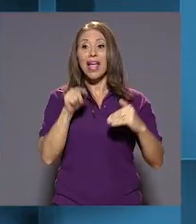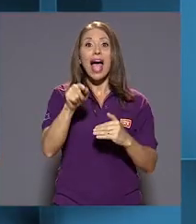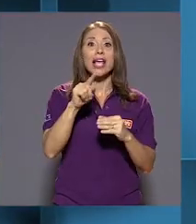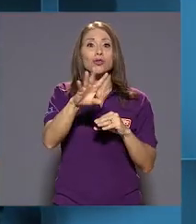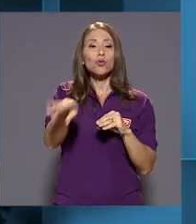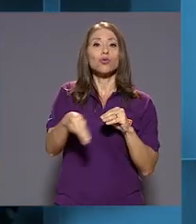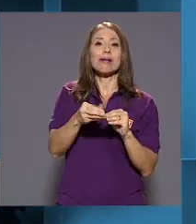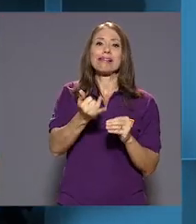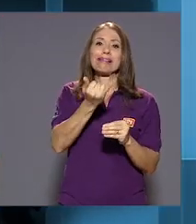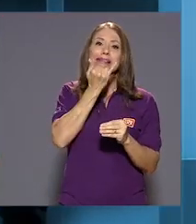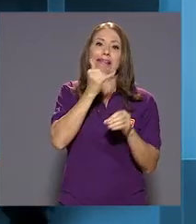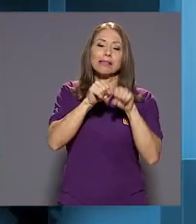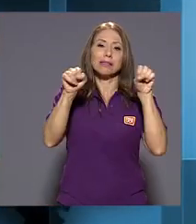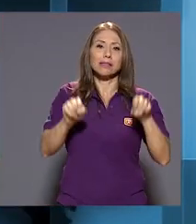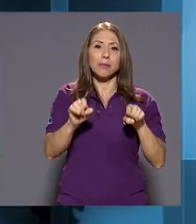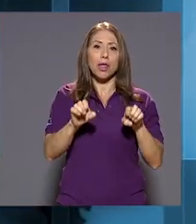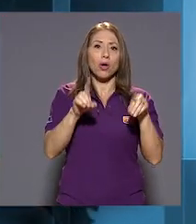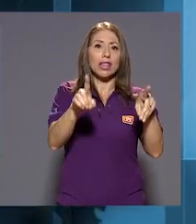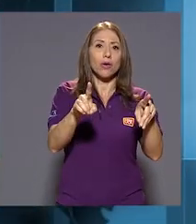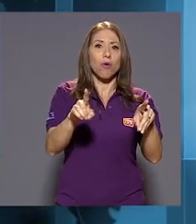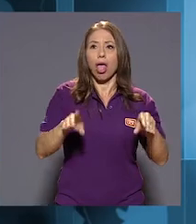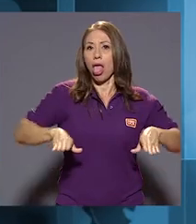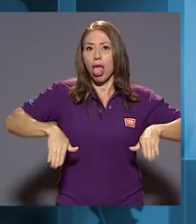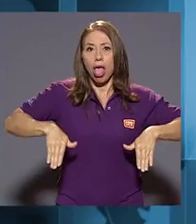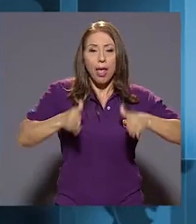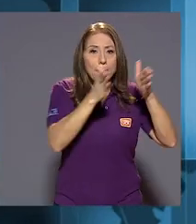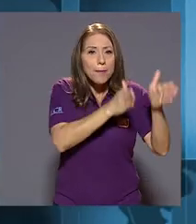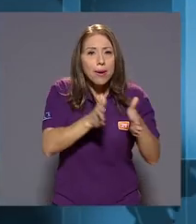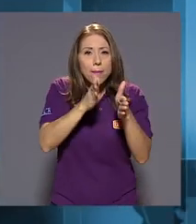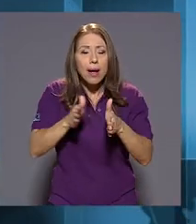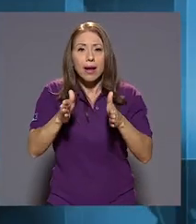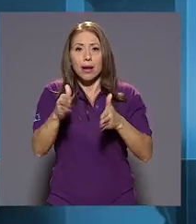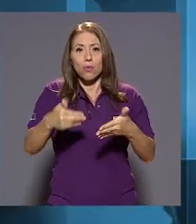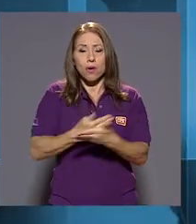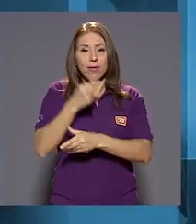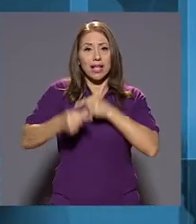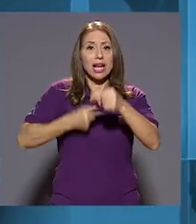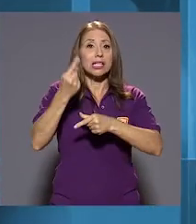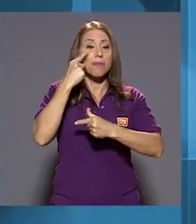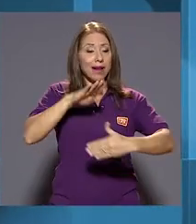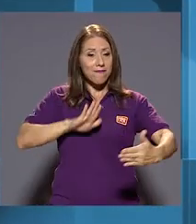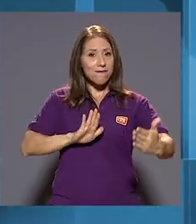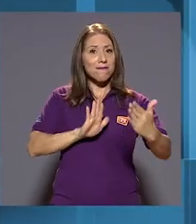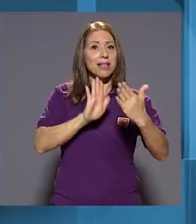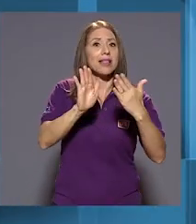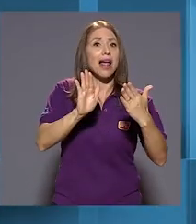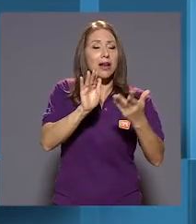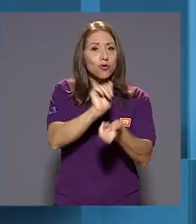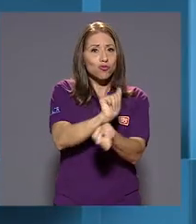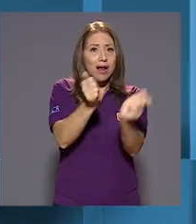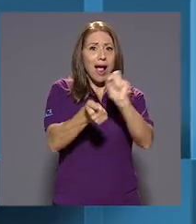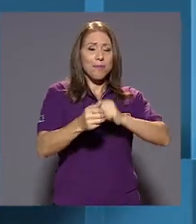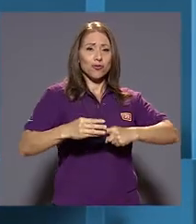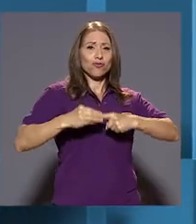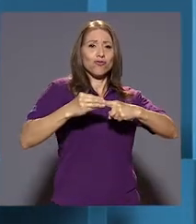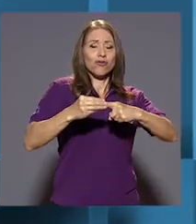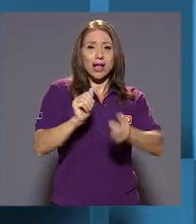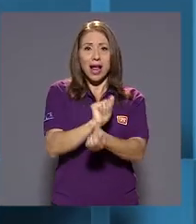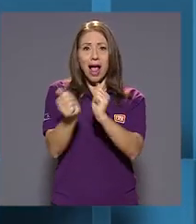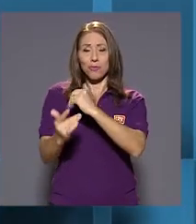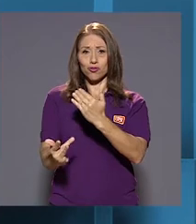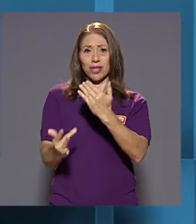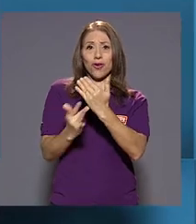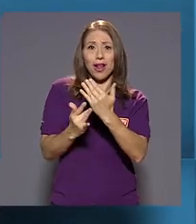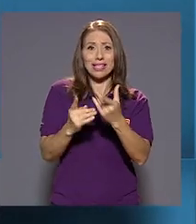sistema educativo en preparar a las nuevas generaciones para enfrentar los cambios estructurales y tecnológicos actuales, el panorama se